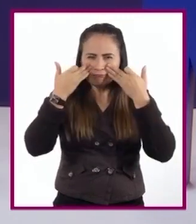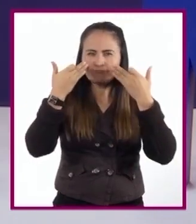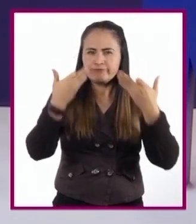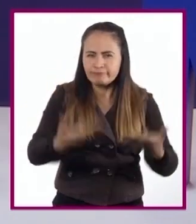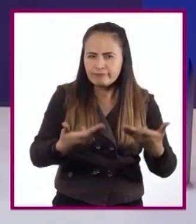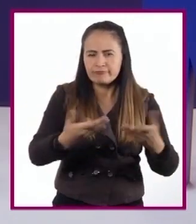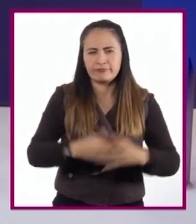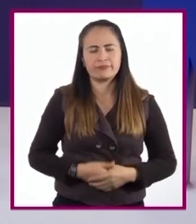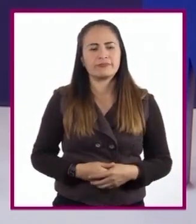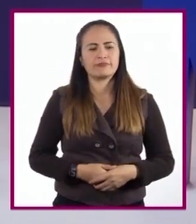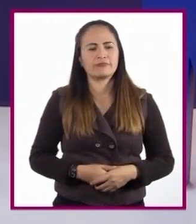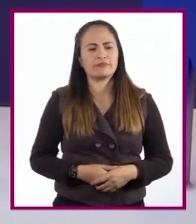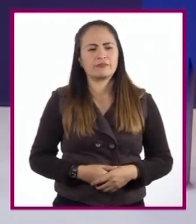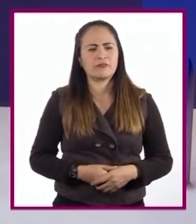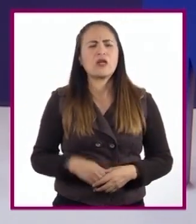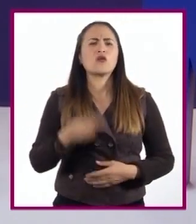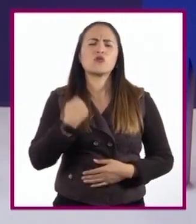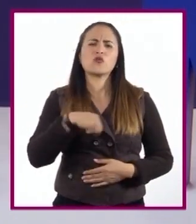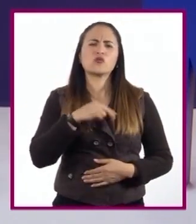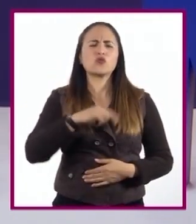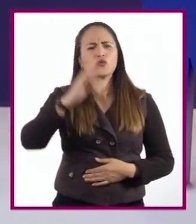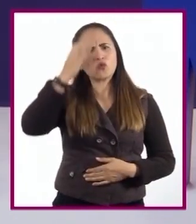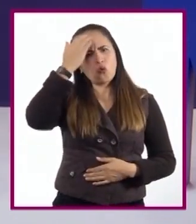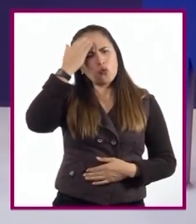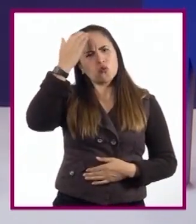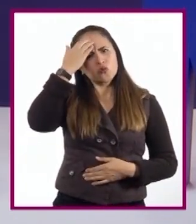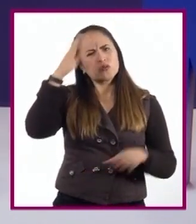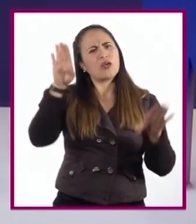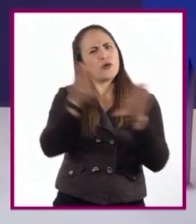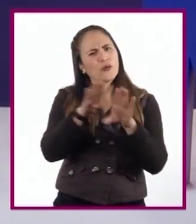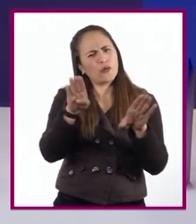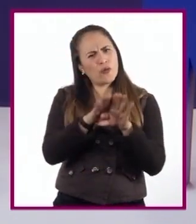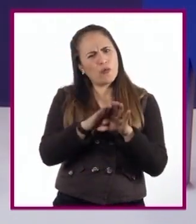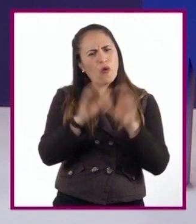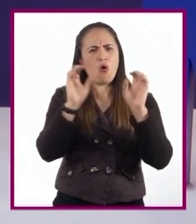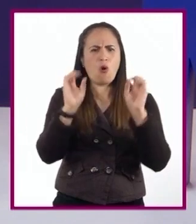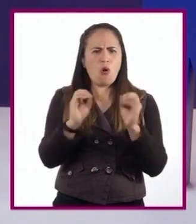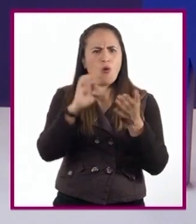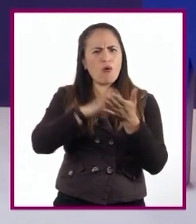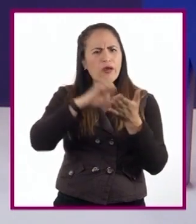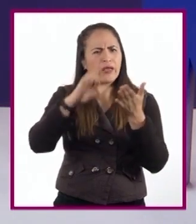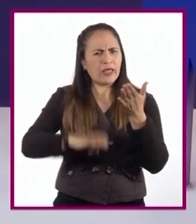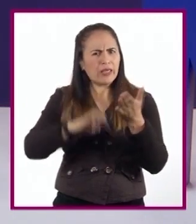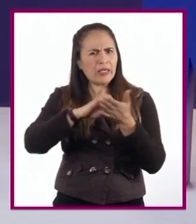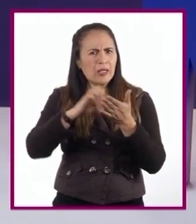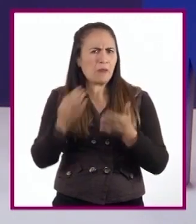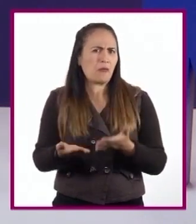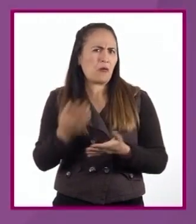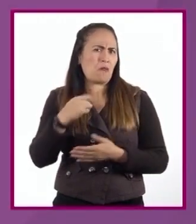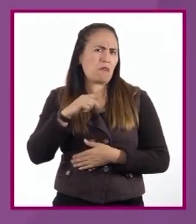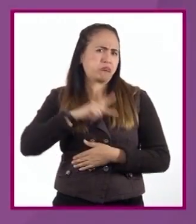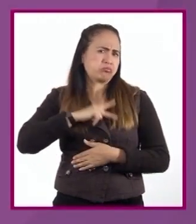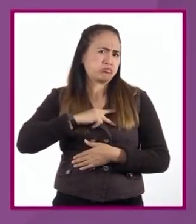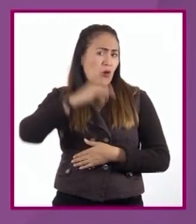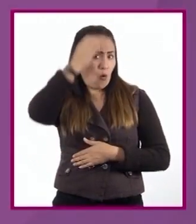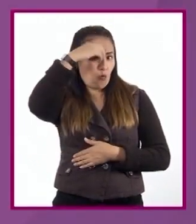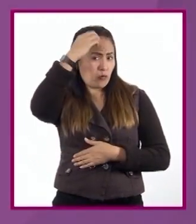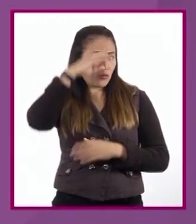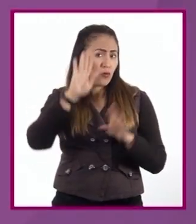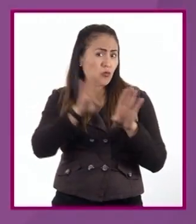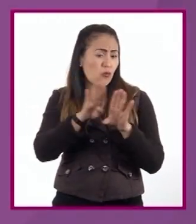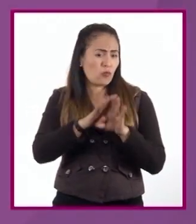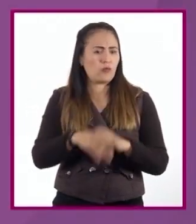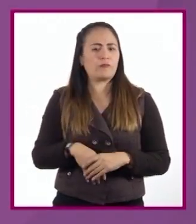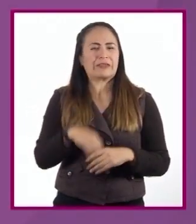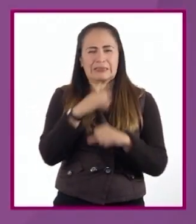podemos conocer estos hechos o, en su caso, ejemplos para sustentar nuestro punto de vista? La investigación